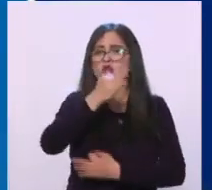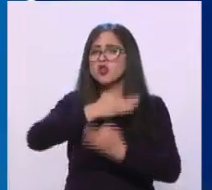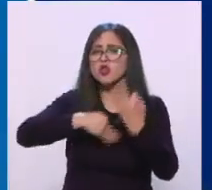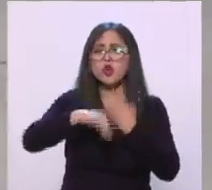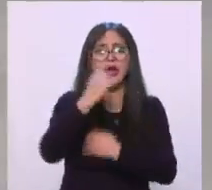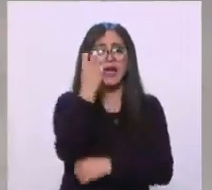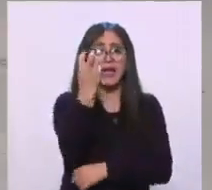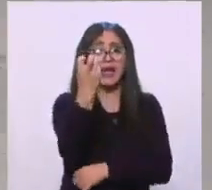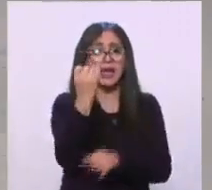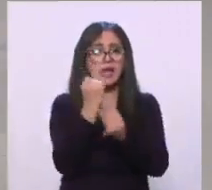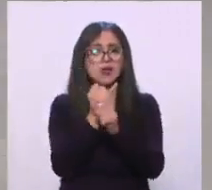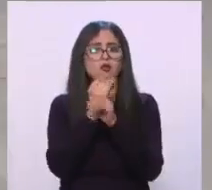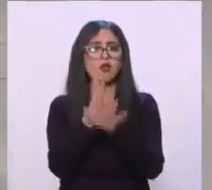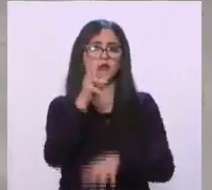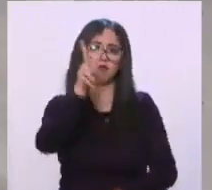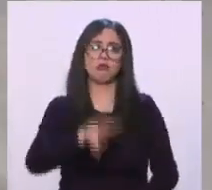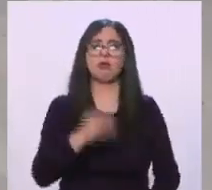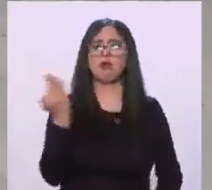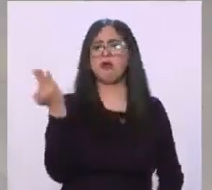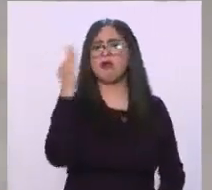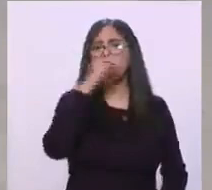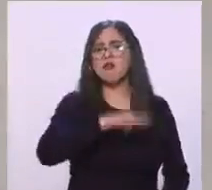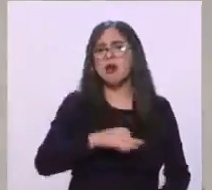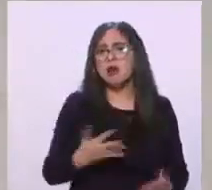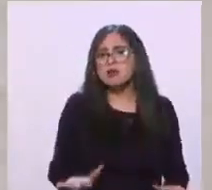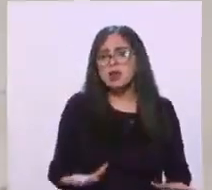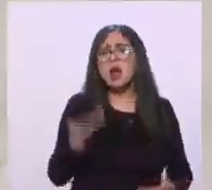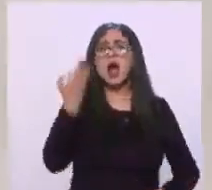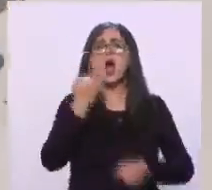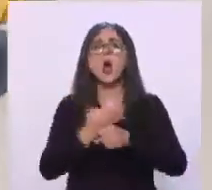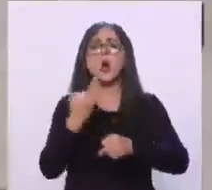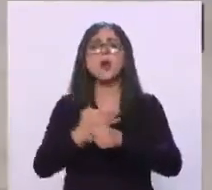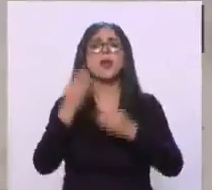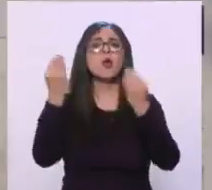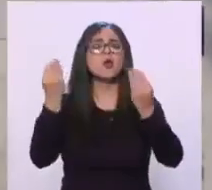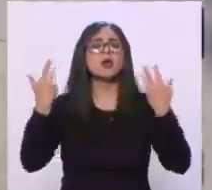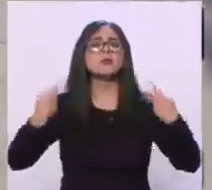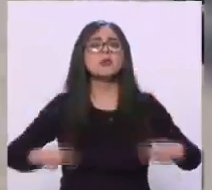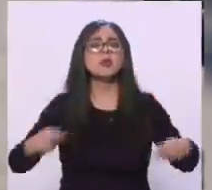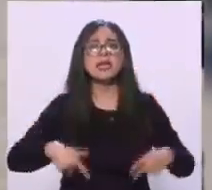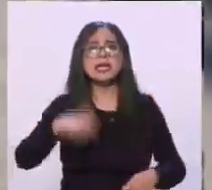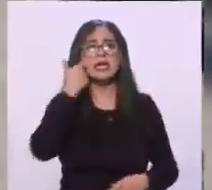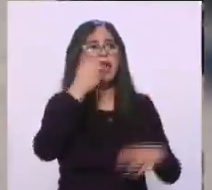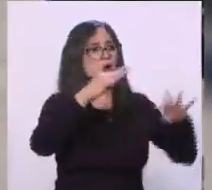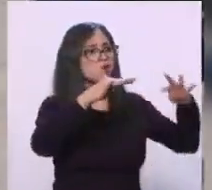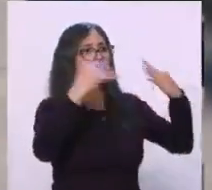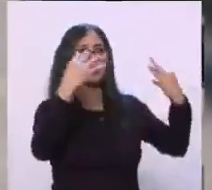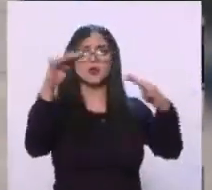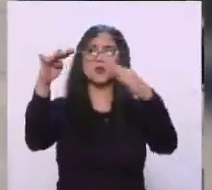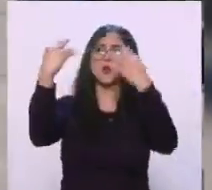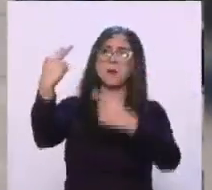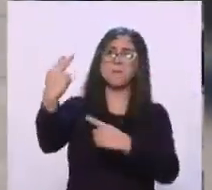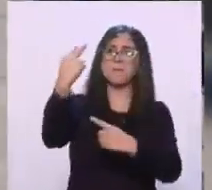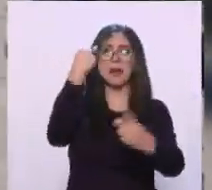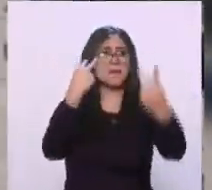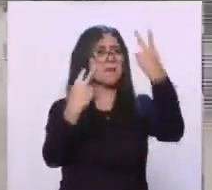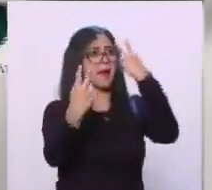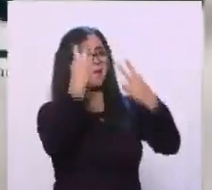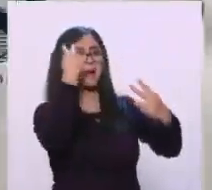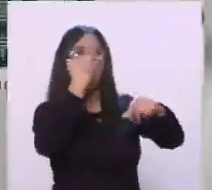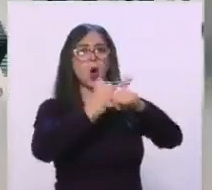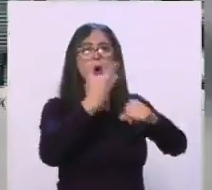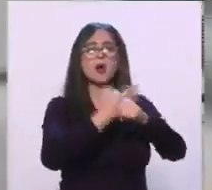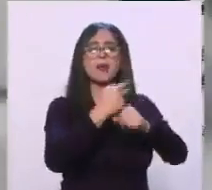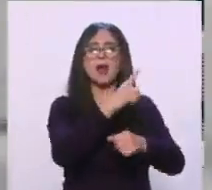falsa, ¿no? Entonces vemos que ahorita todo el mundo quiere jalar este agua para su molino, quieren posicionarse en medio de la tragedia,